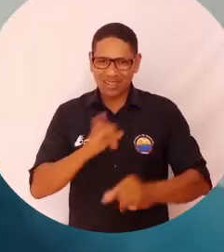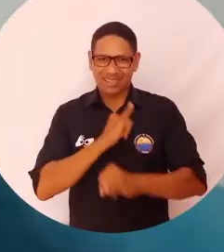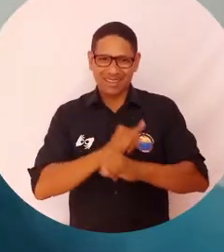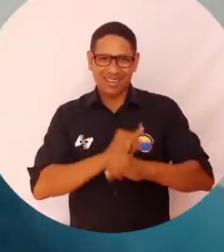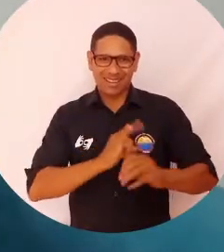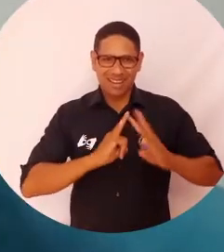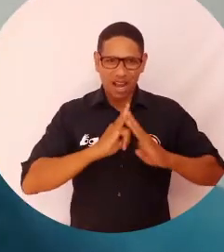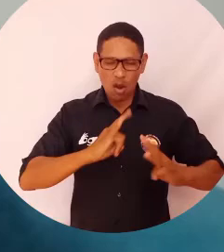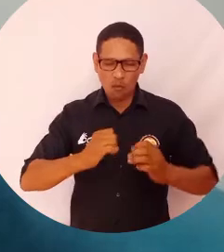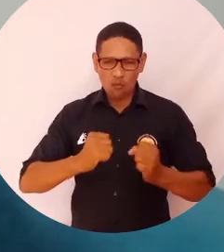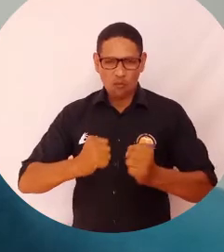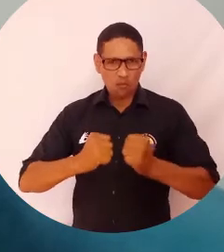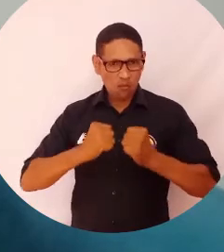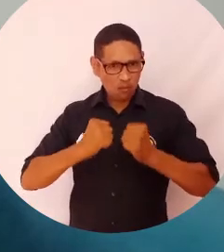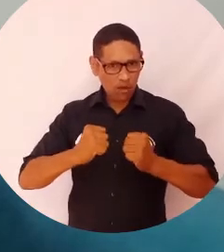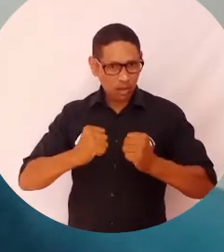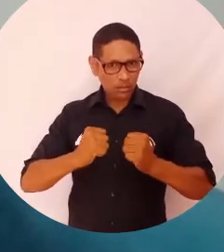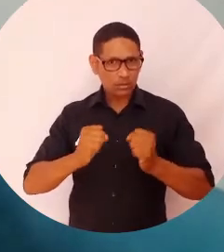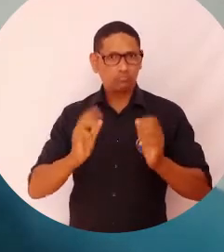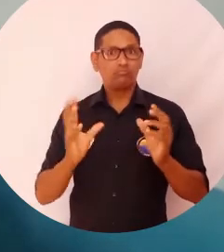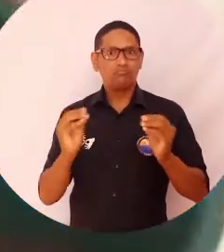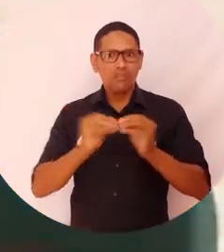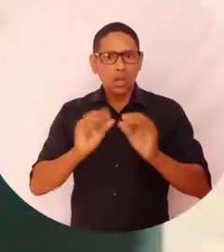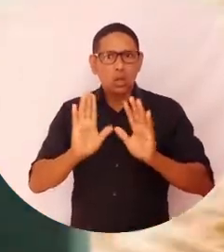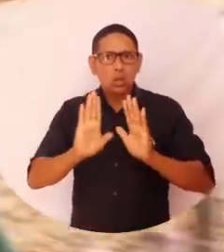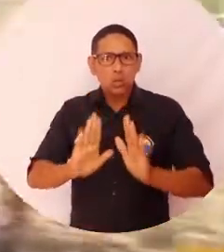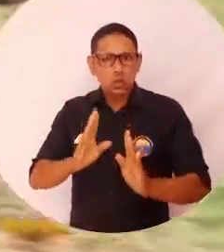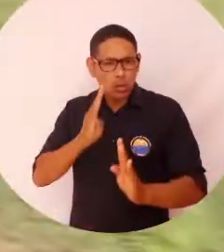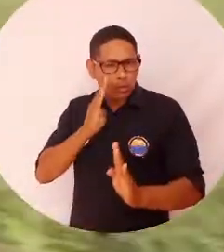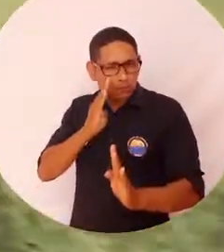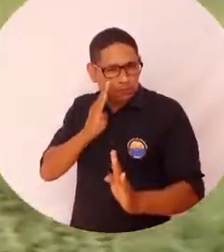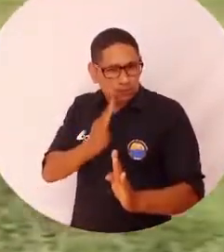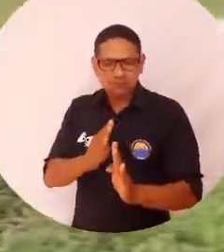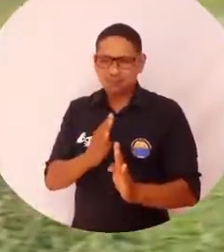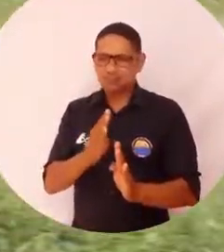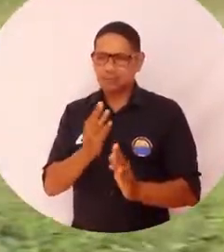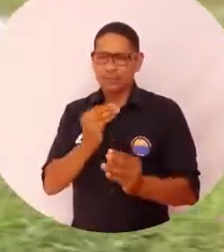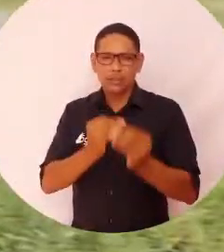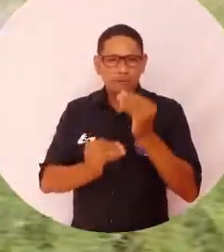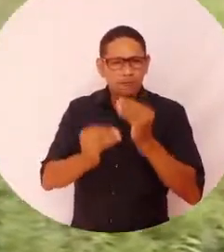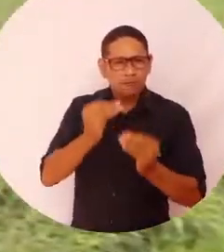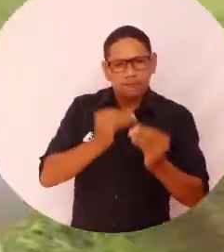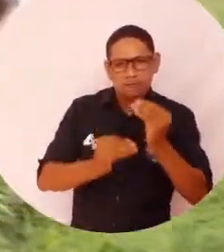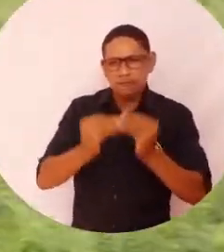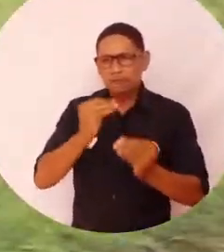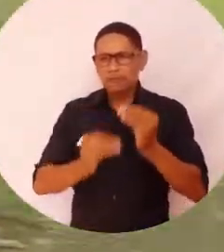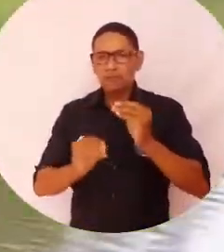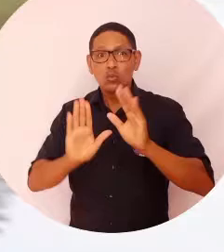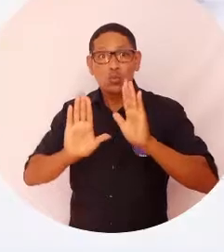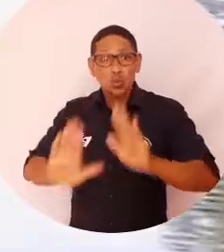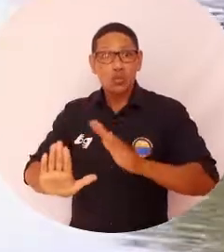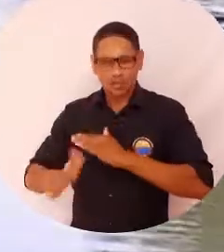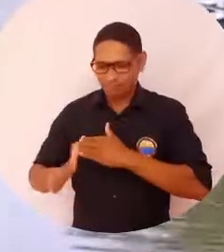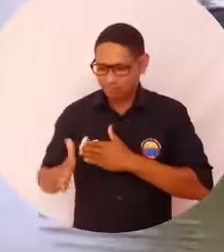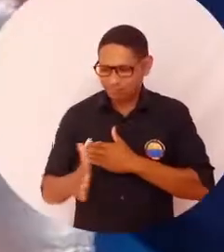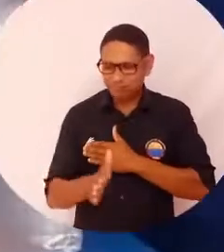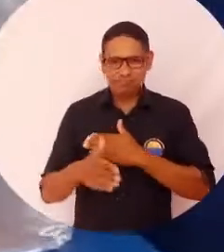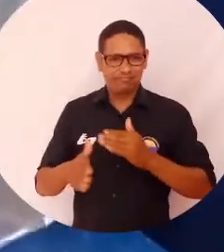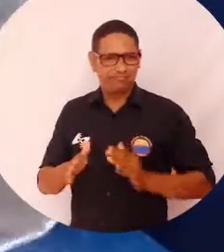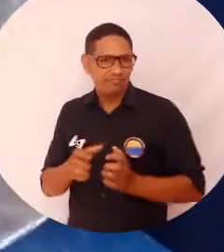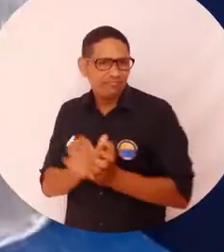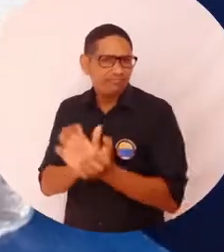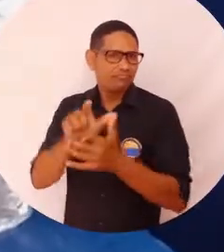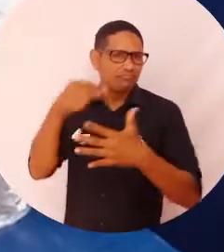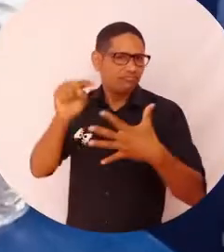Universidad del Magdalena, todo lo que tiene que ver con las líneas de nutrición y alimentación en la agricultura y,